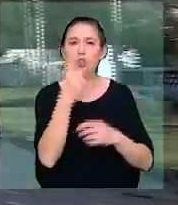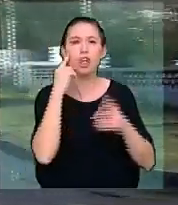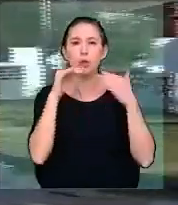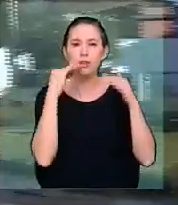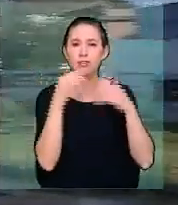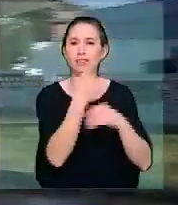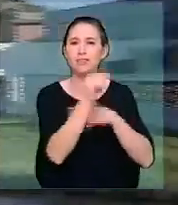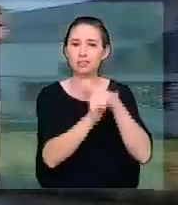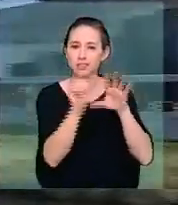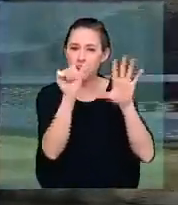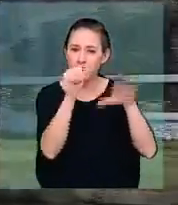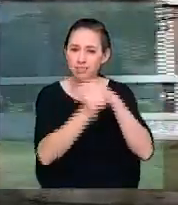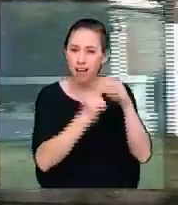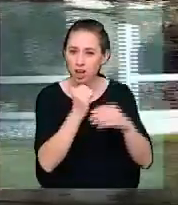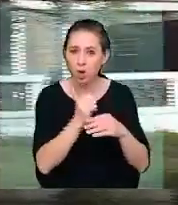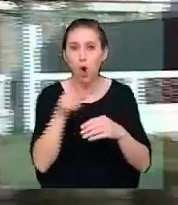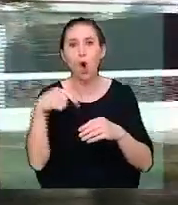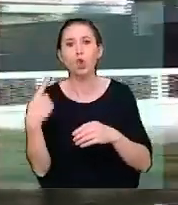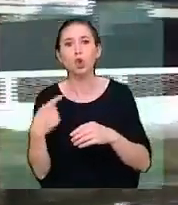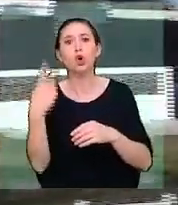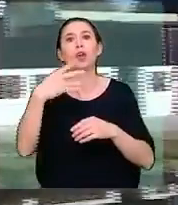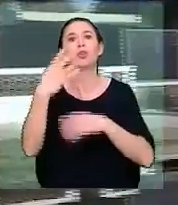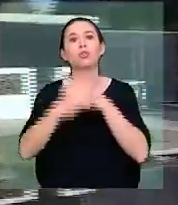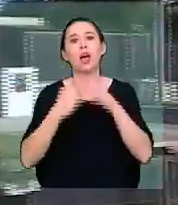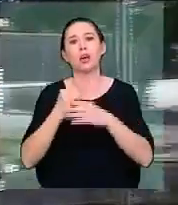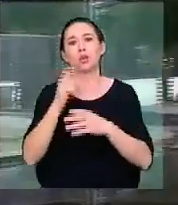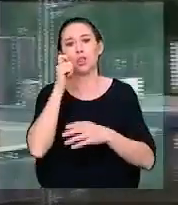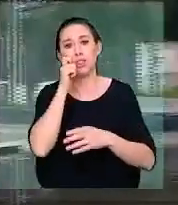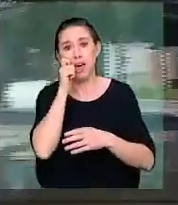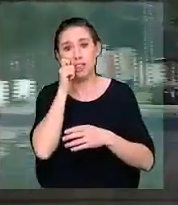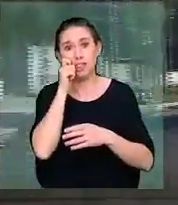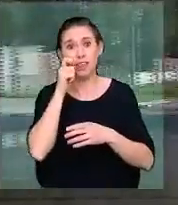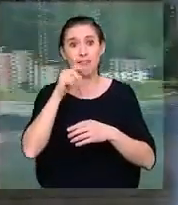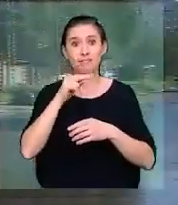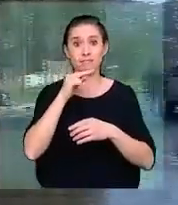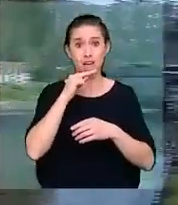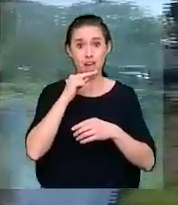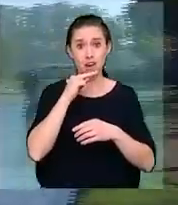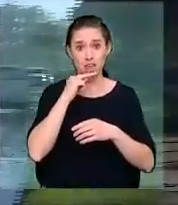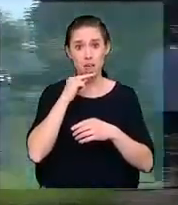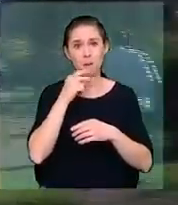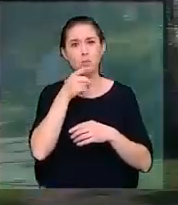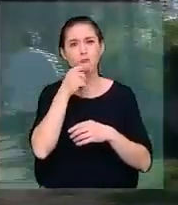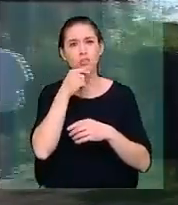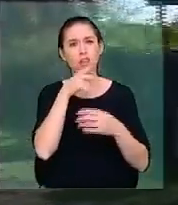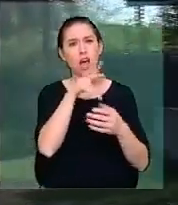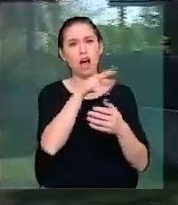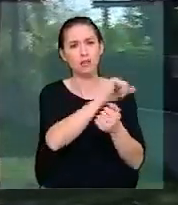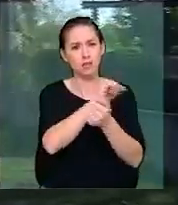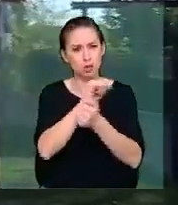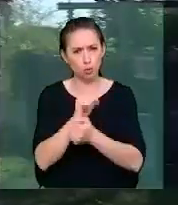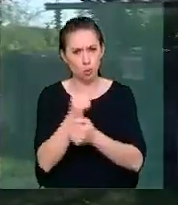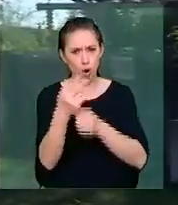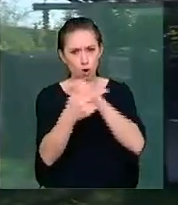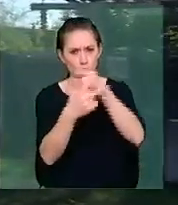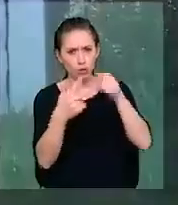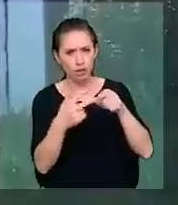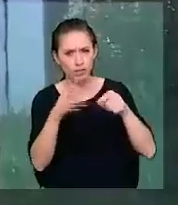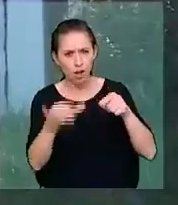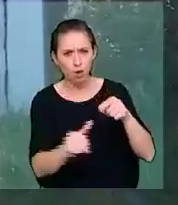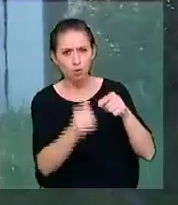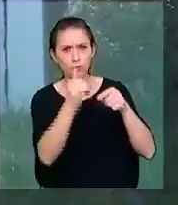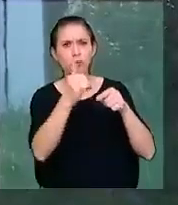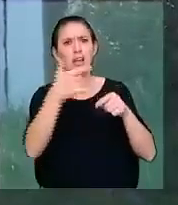de 16 años y a otro de 14. Este viernes, la policía detuvo a los tres menores de edad y les incautó un